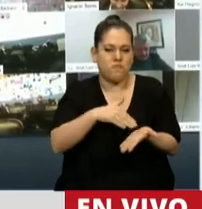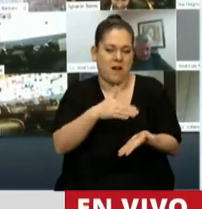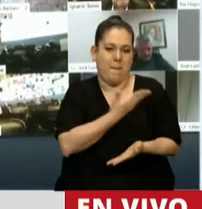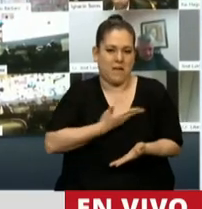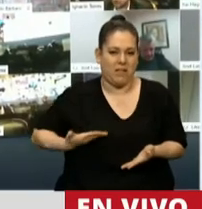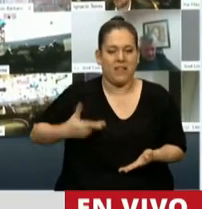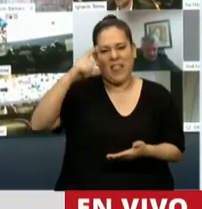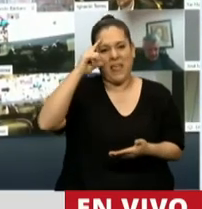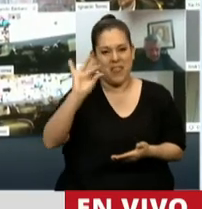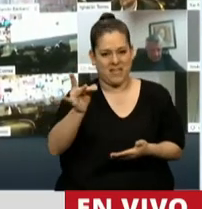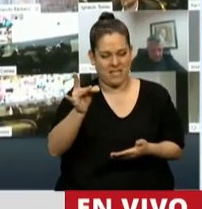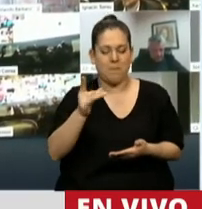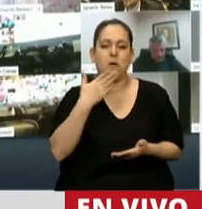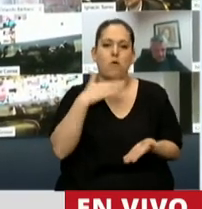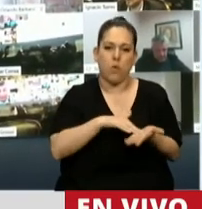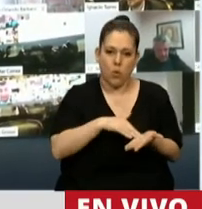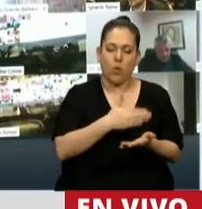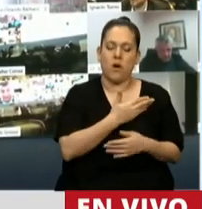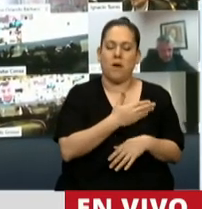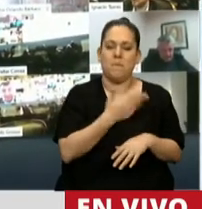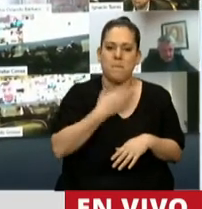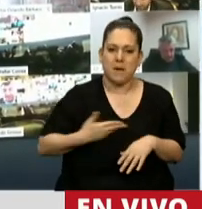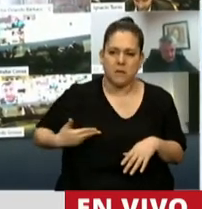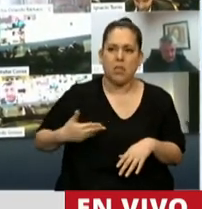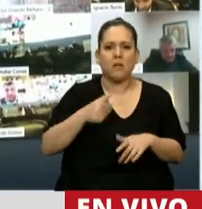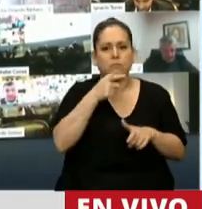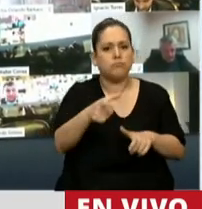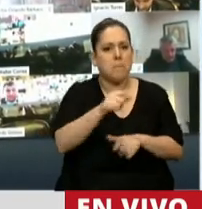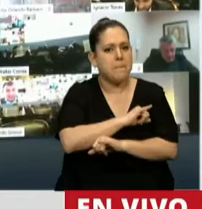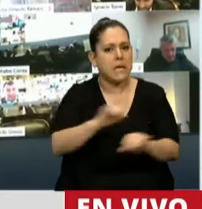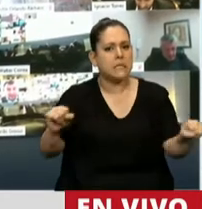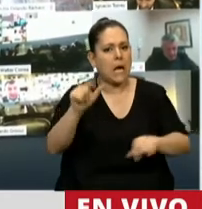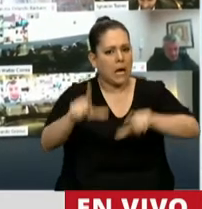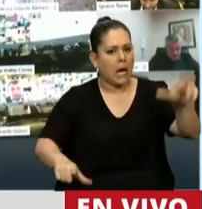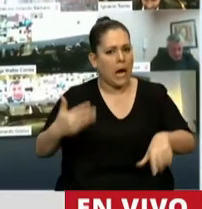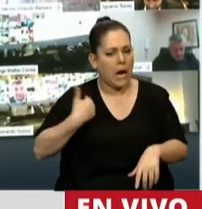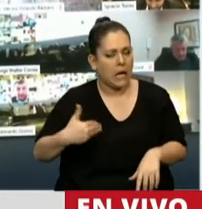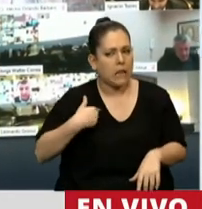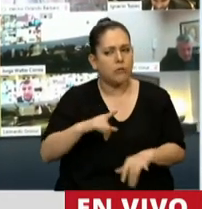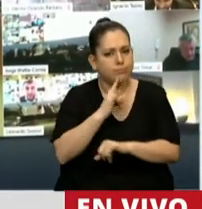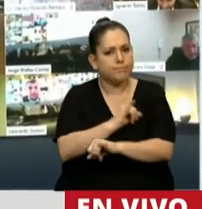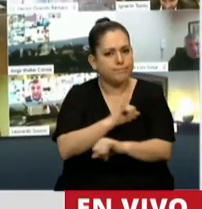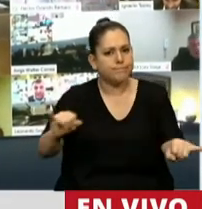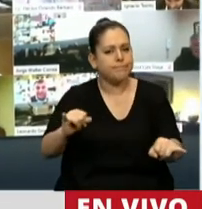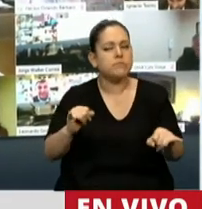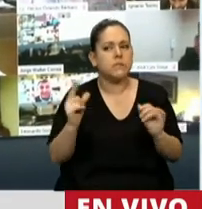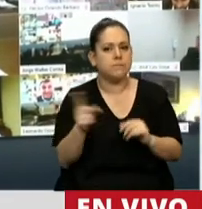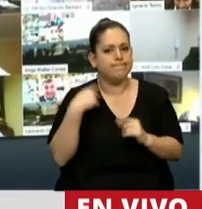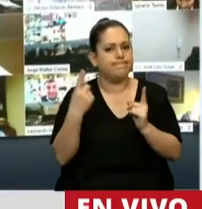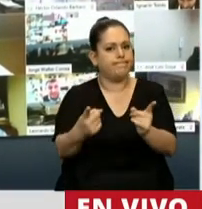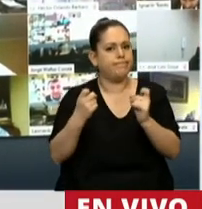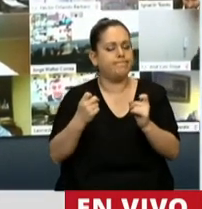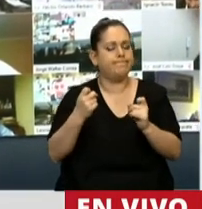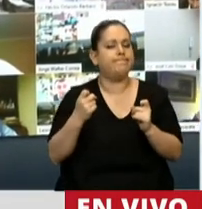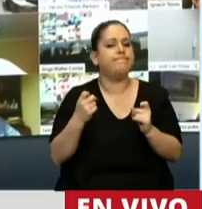planteado ante la Asamblea Legislativa y en el mensaje al pueblo argentino la necesidad de cerrar